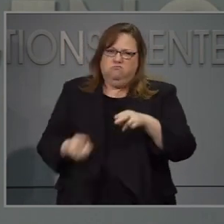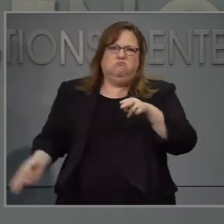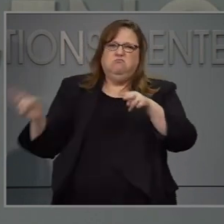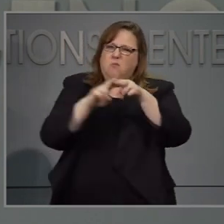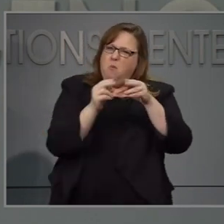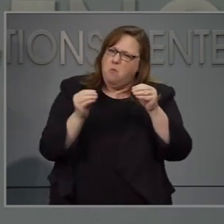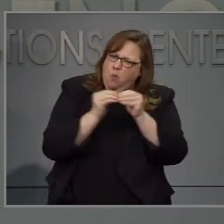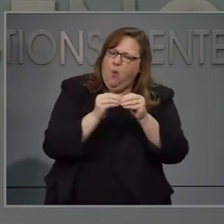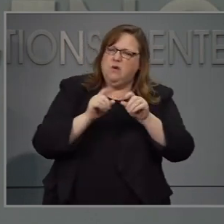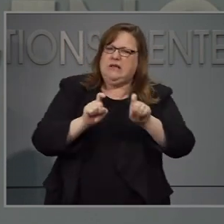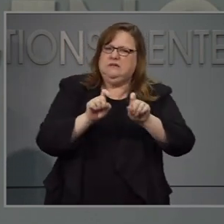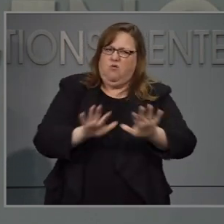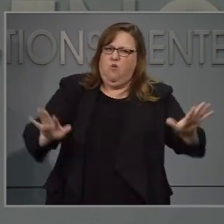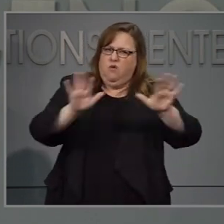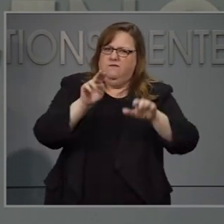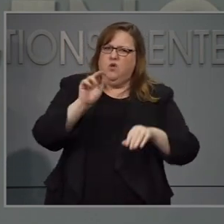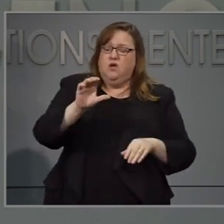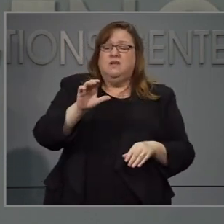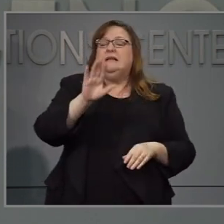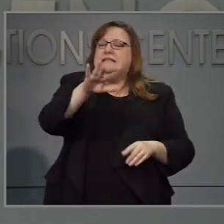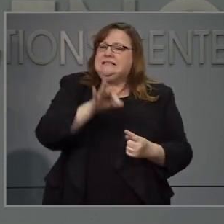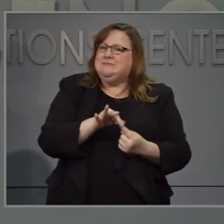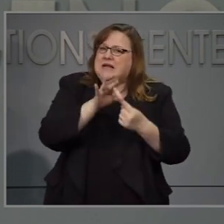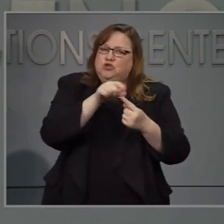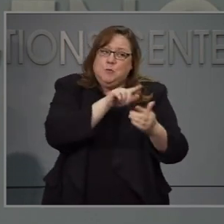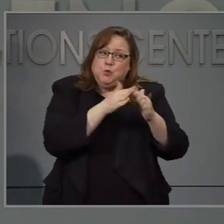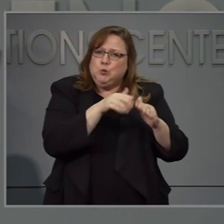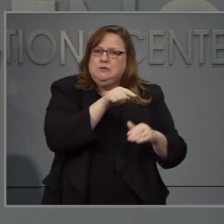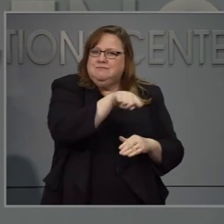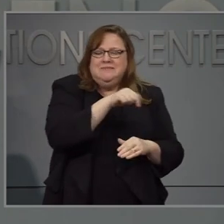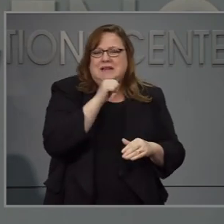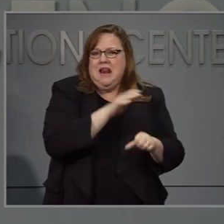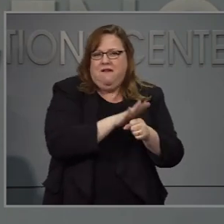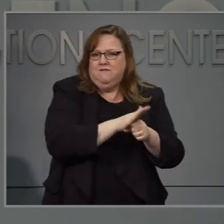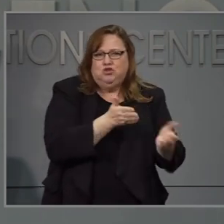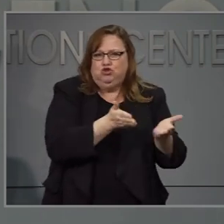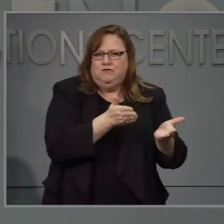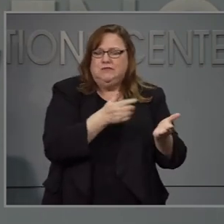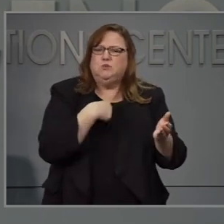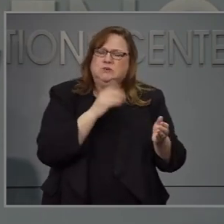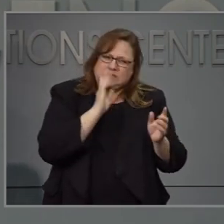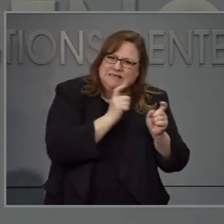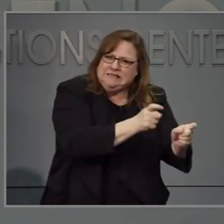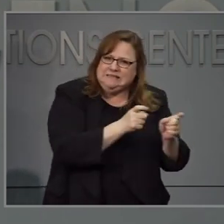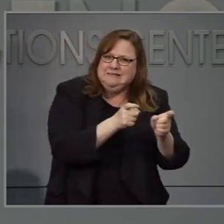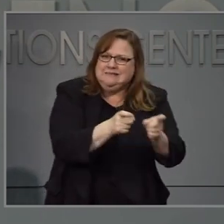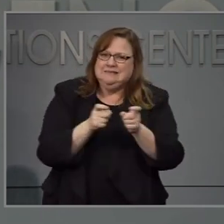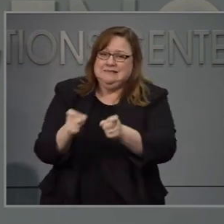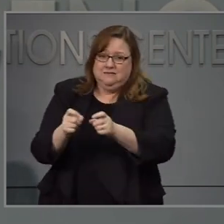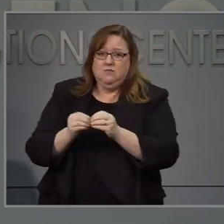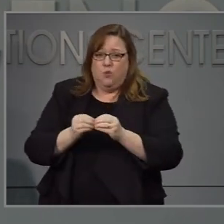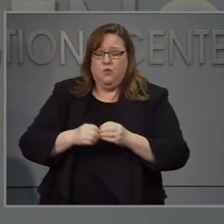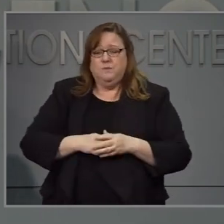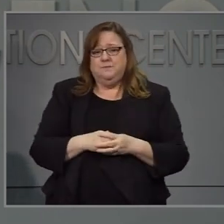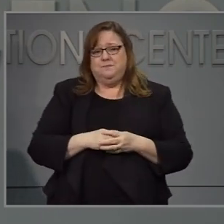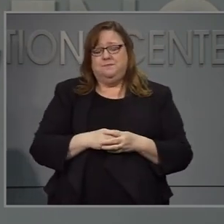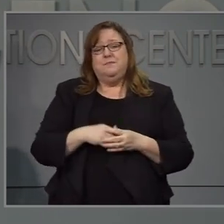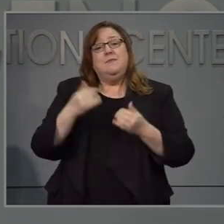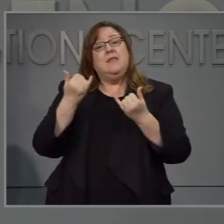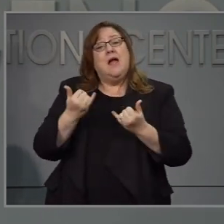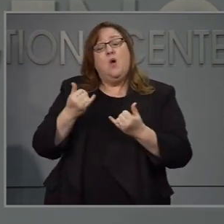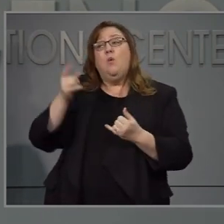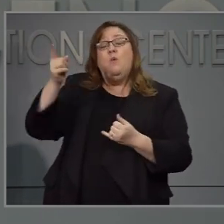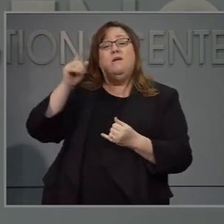todo el estado, sobre todo en las comunidades desatendidas. Tengo nueva información sobre más apoyo federal para hacer más pruebas